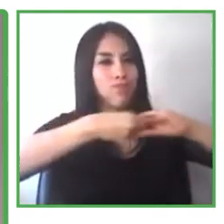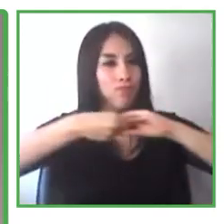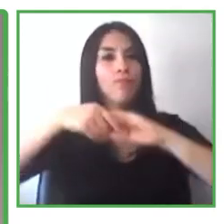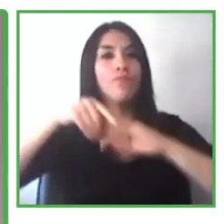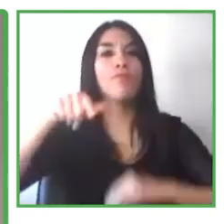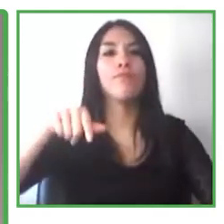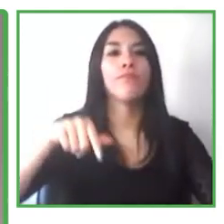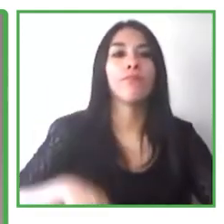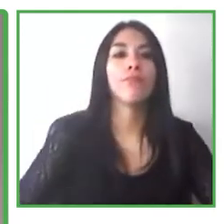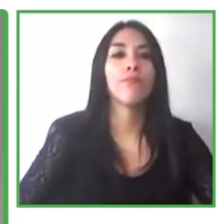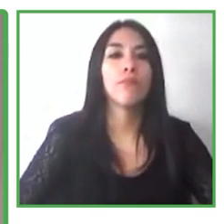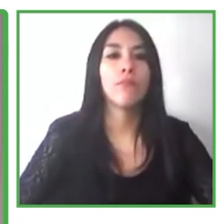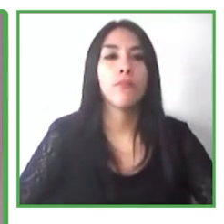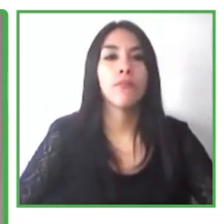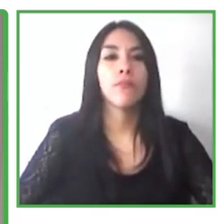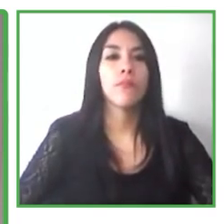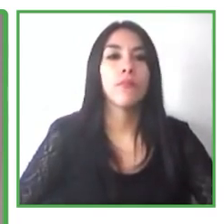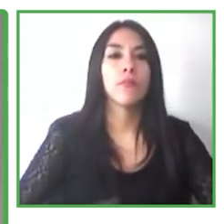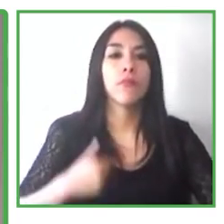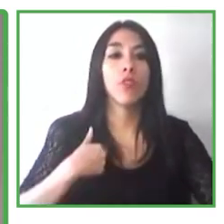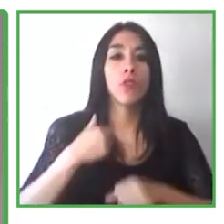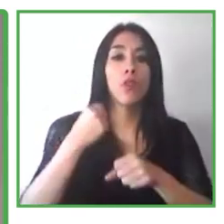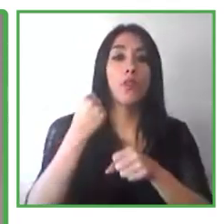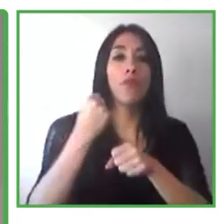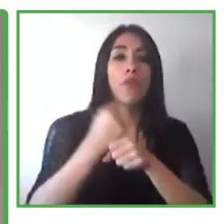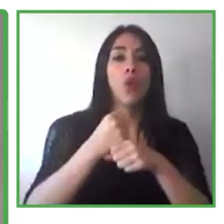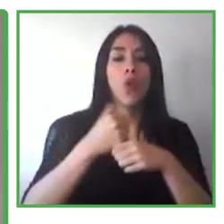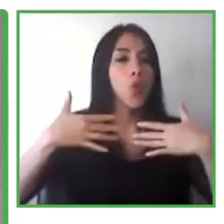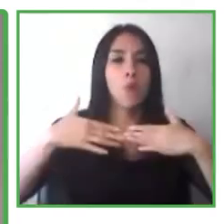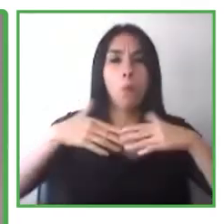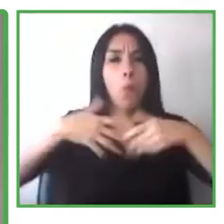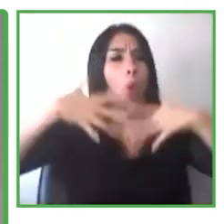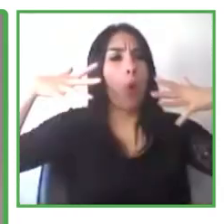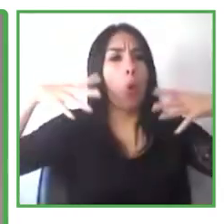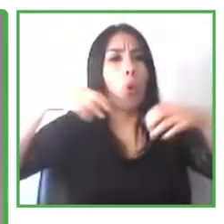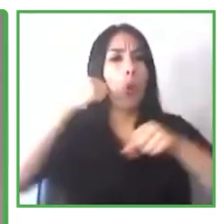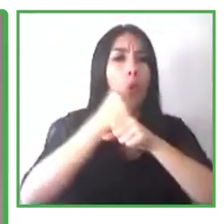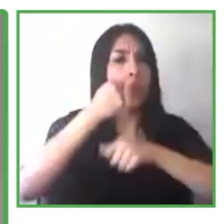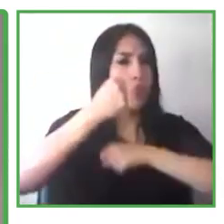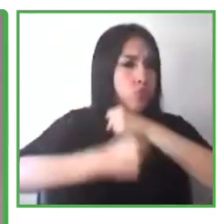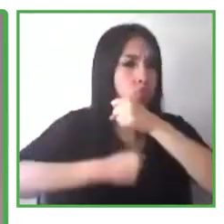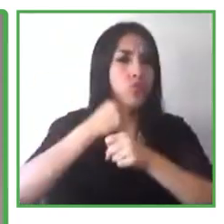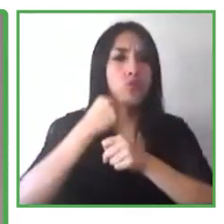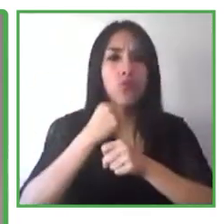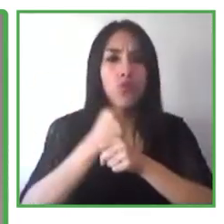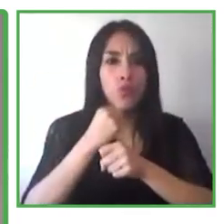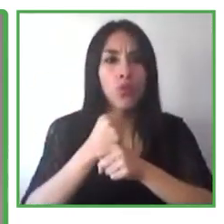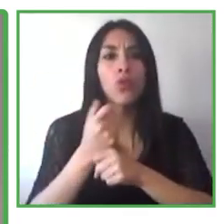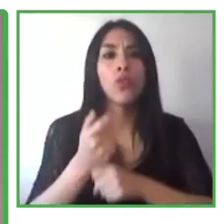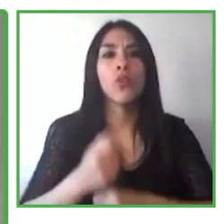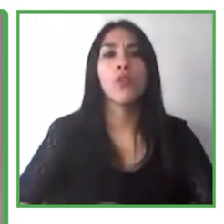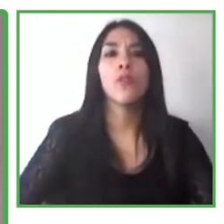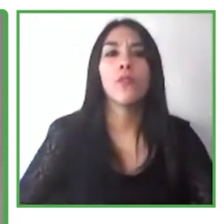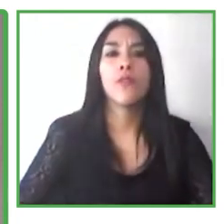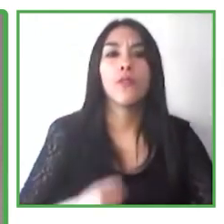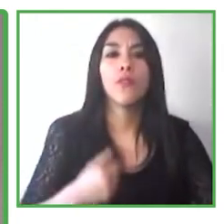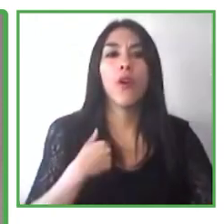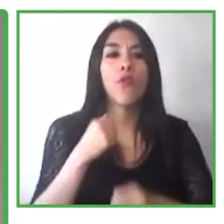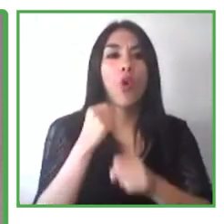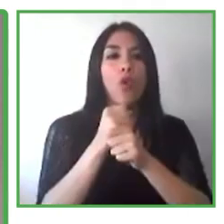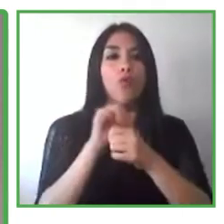y es un placer trabajar con ella la encuentro bastante influenciable.